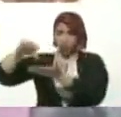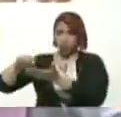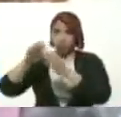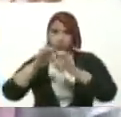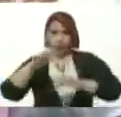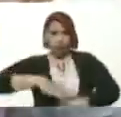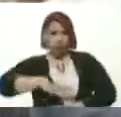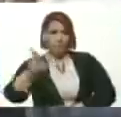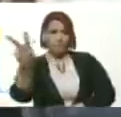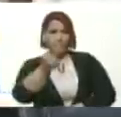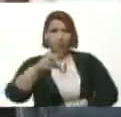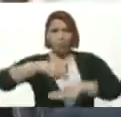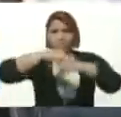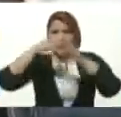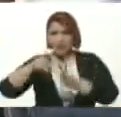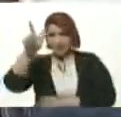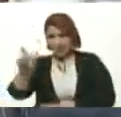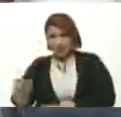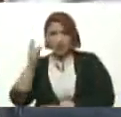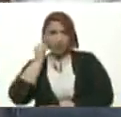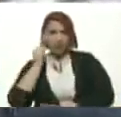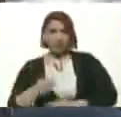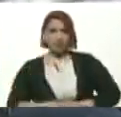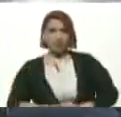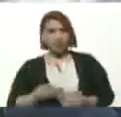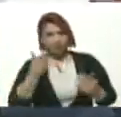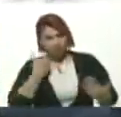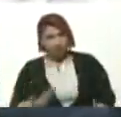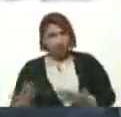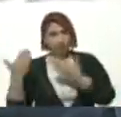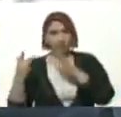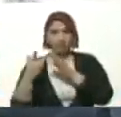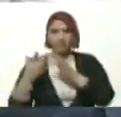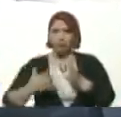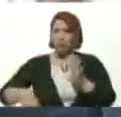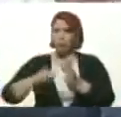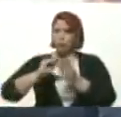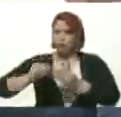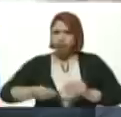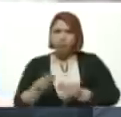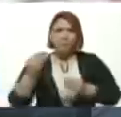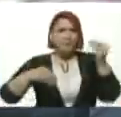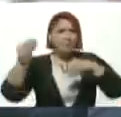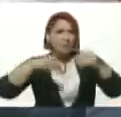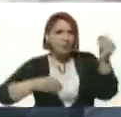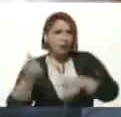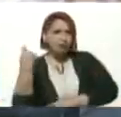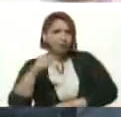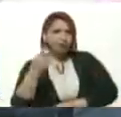país Con la ministra Yelitze Adelante Vamos a renovar Cosas Que más tiene Por favor